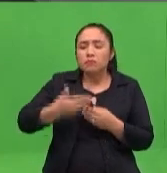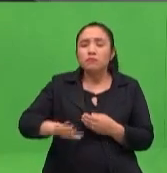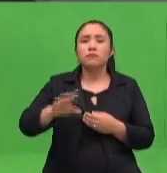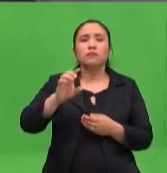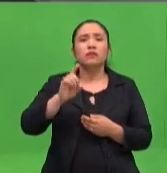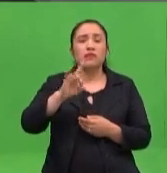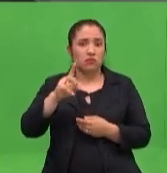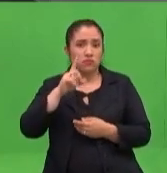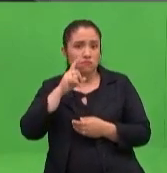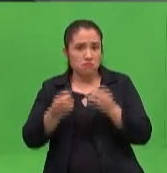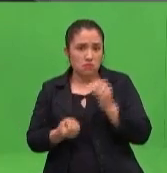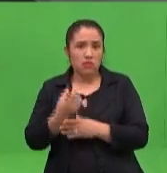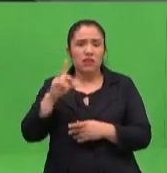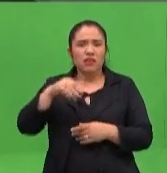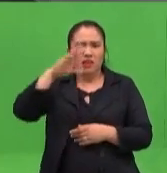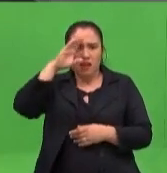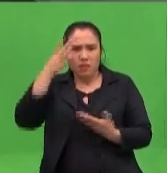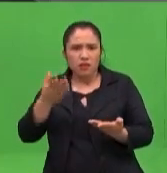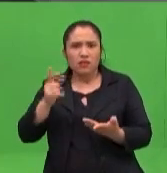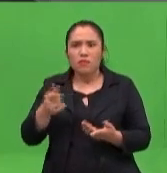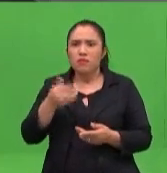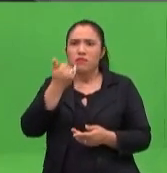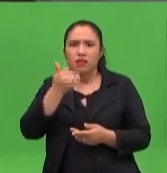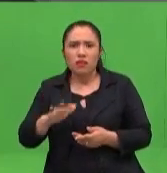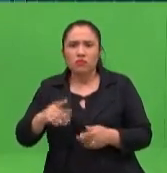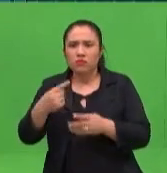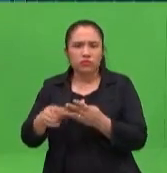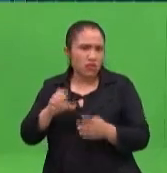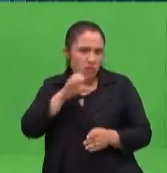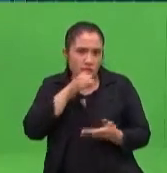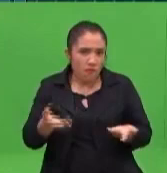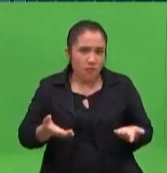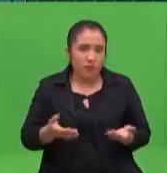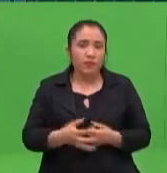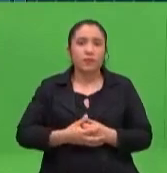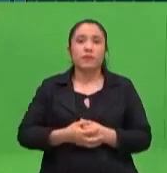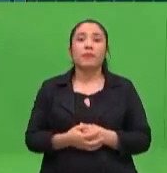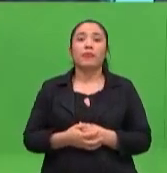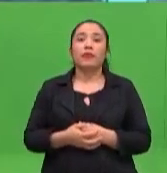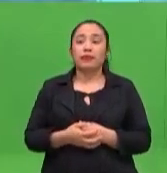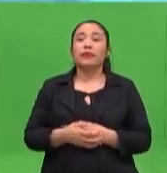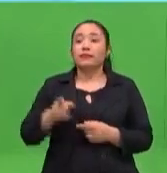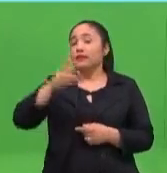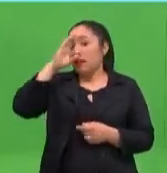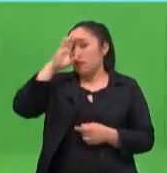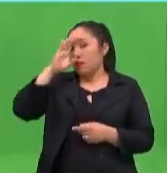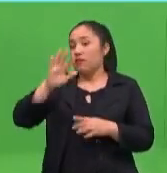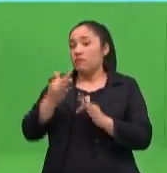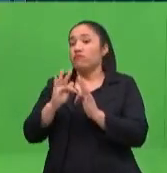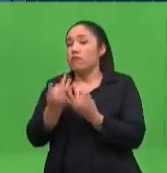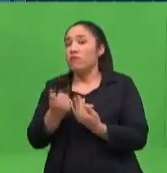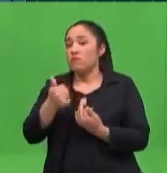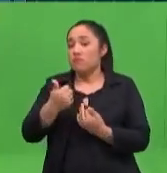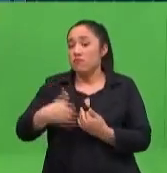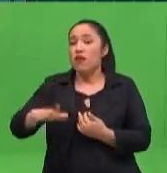6 años? Y que la programación en principio va a ser en vivo. Ah, bueno, bueno. Eso me parece muy bien. Eso refresca el ambiente. Sí. Eso